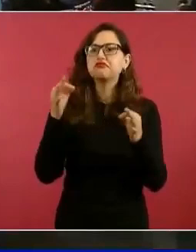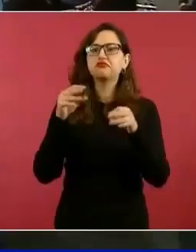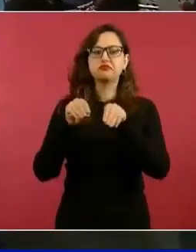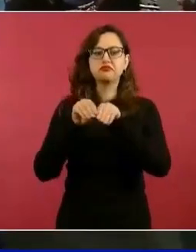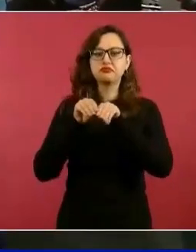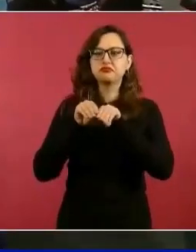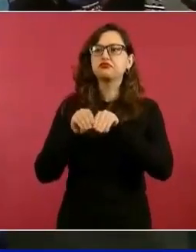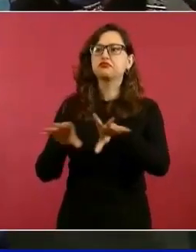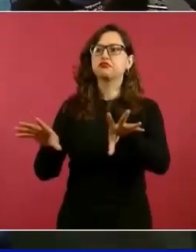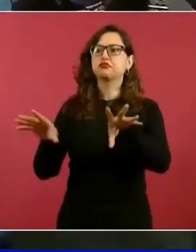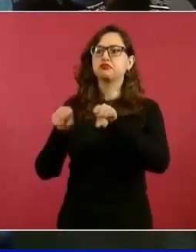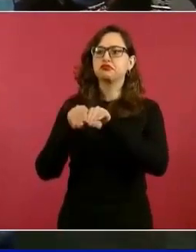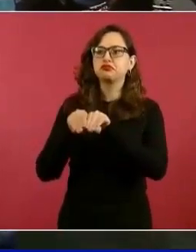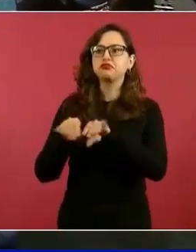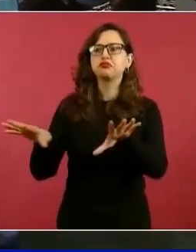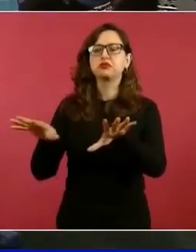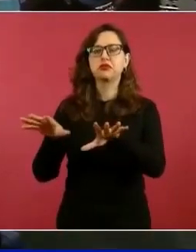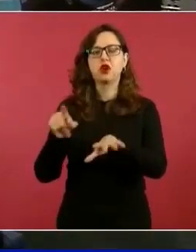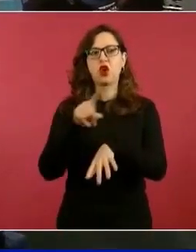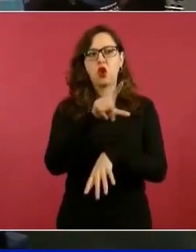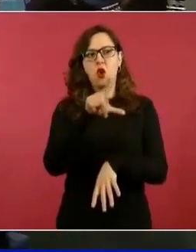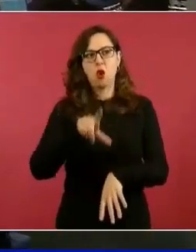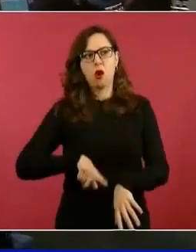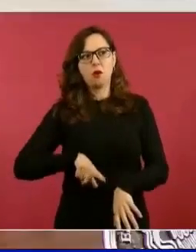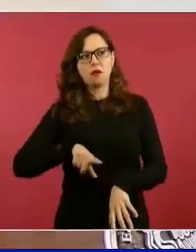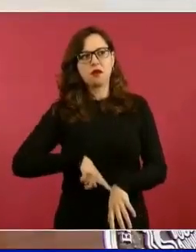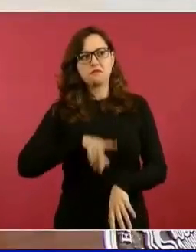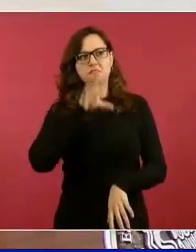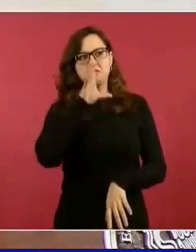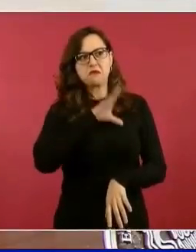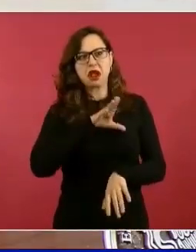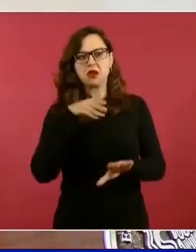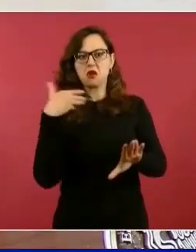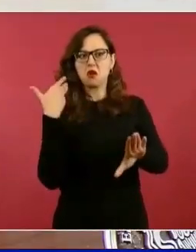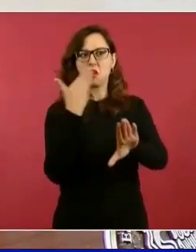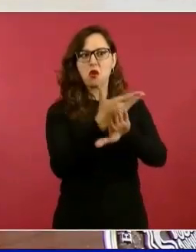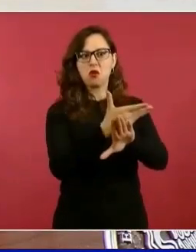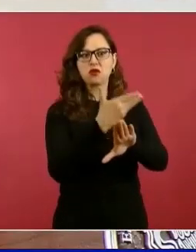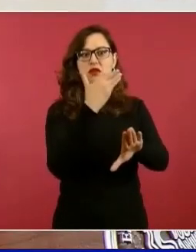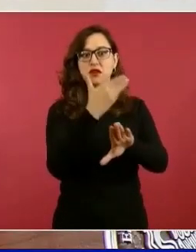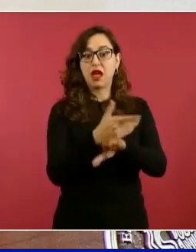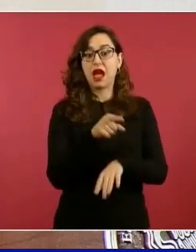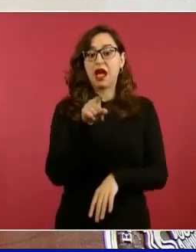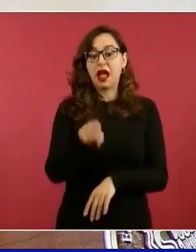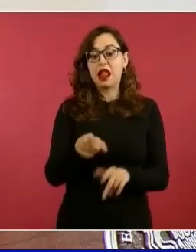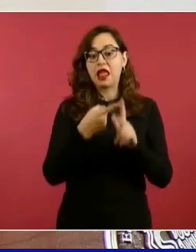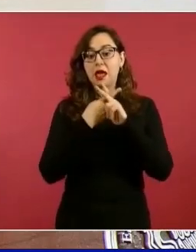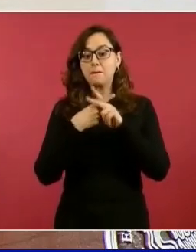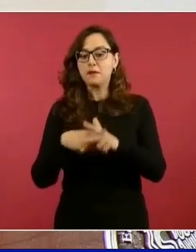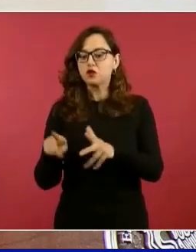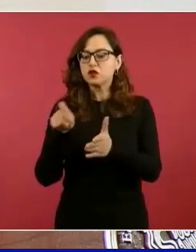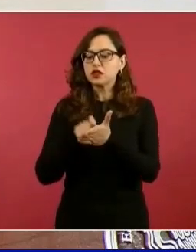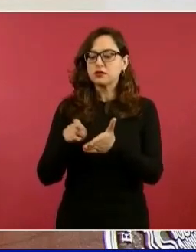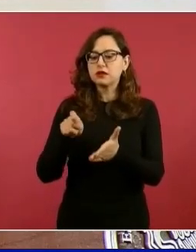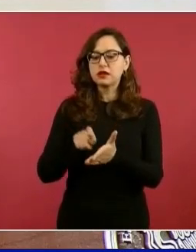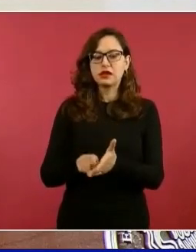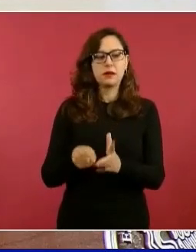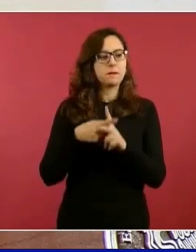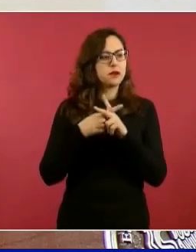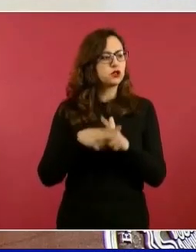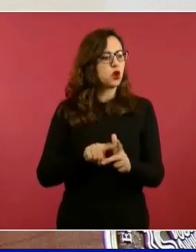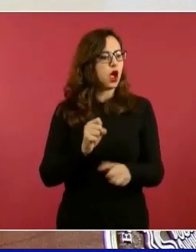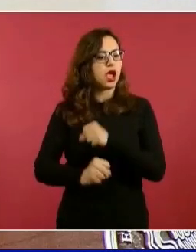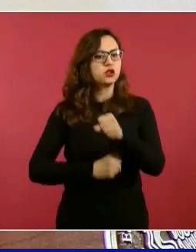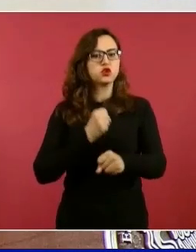durante mucho tiempo, desde el 68, sí, ayudaba a